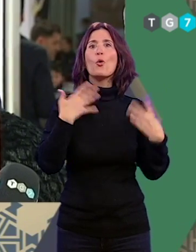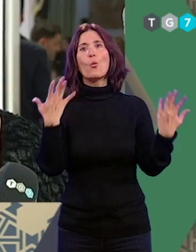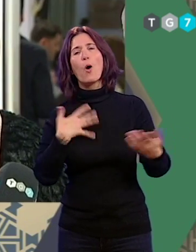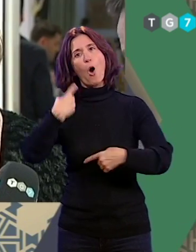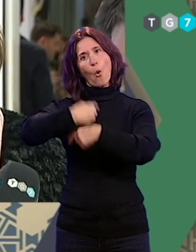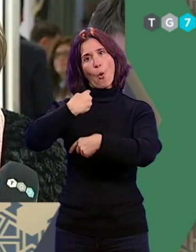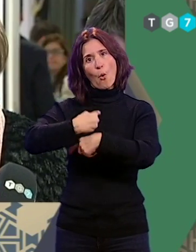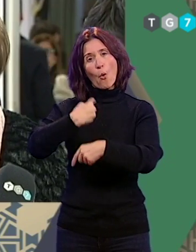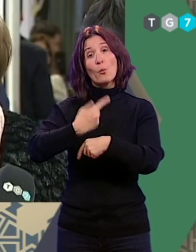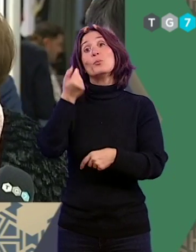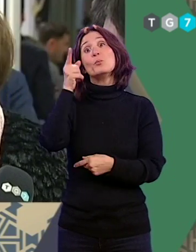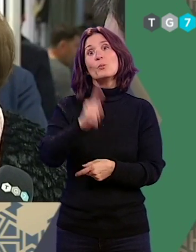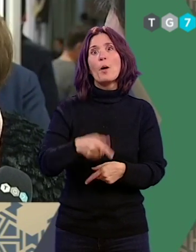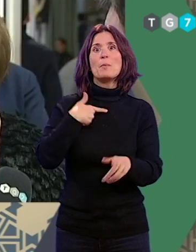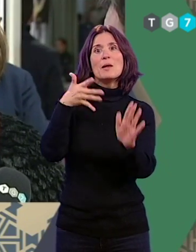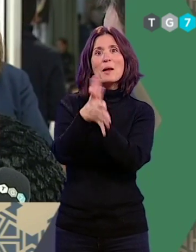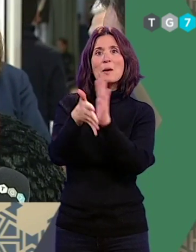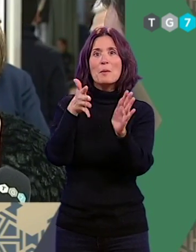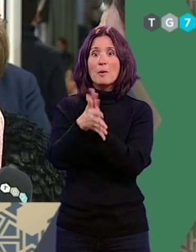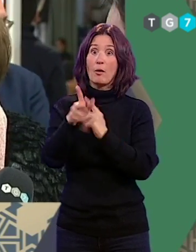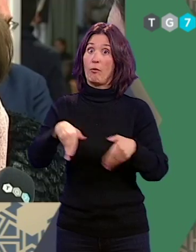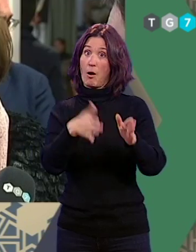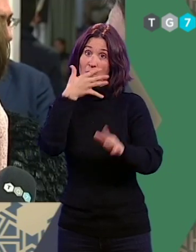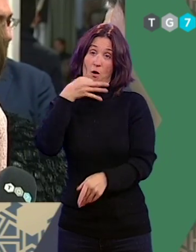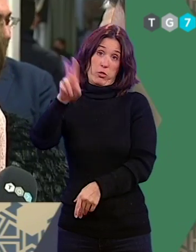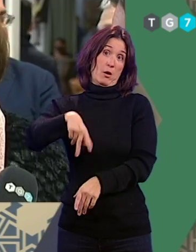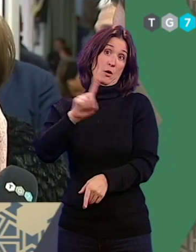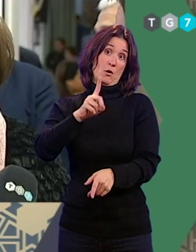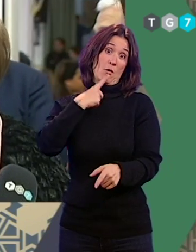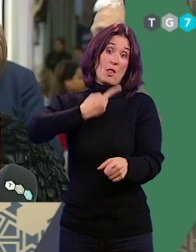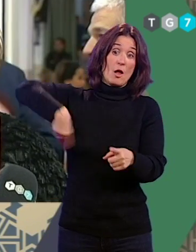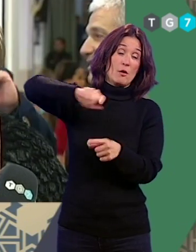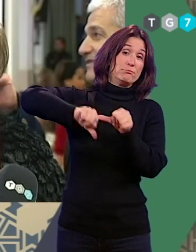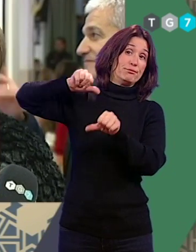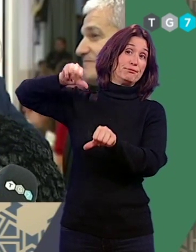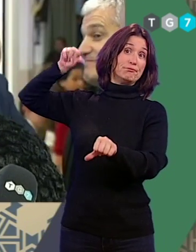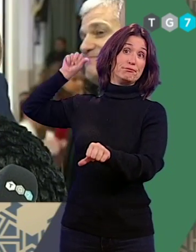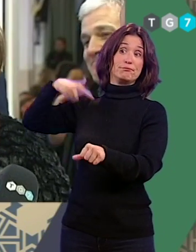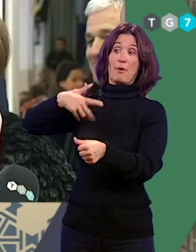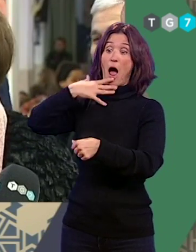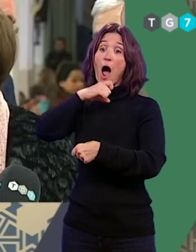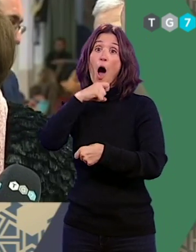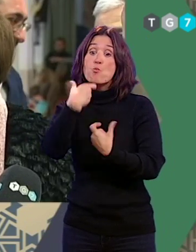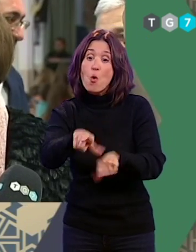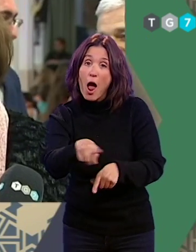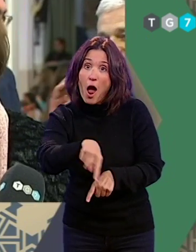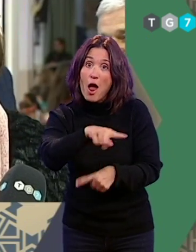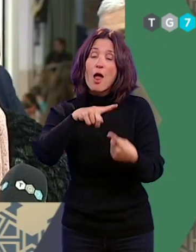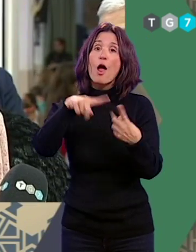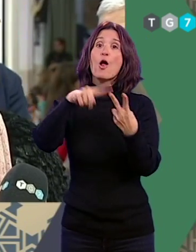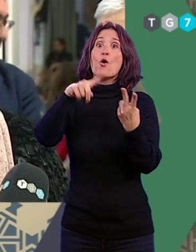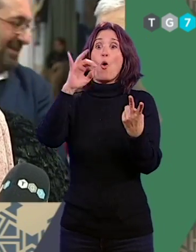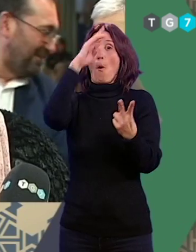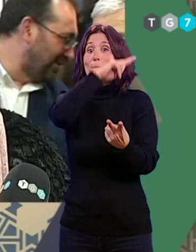obligaciones y también explicarles cómo fue un camino fácil, que nuestros mayores, en su caso sus abuelos seguramente y en algunos